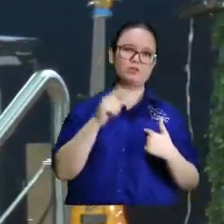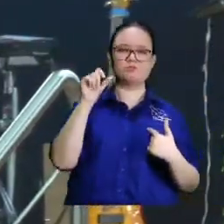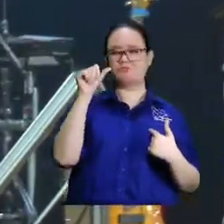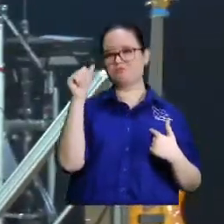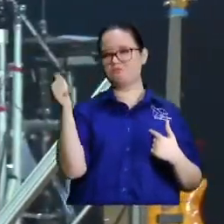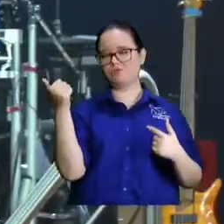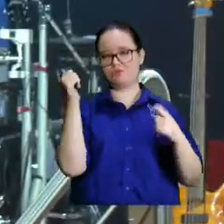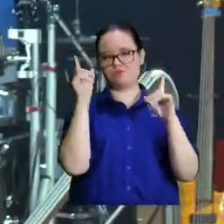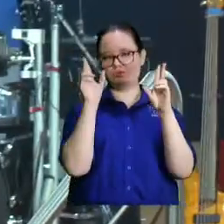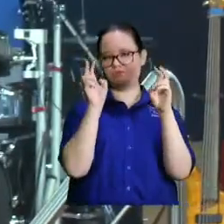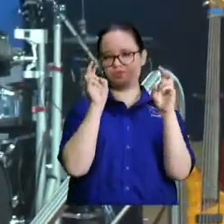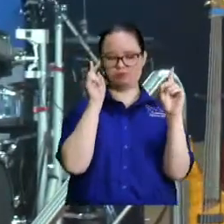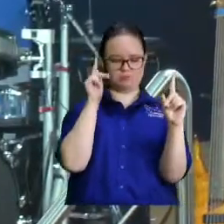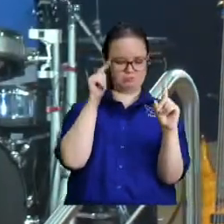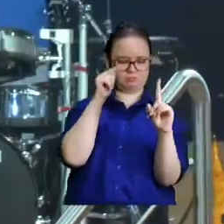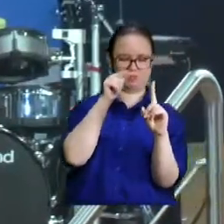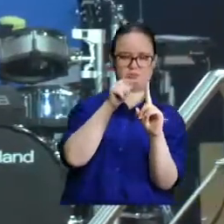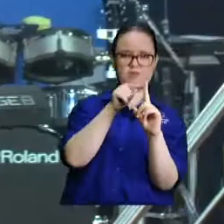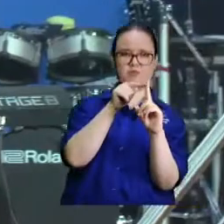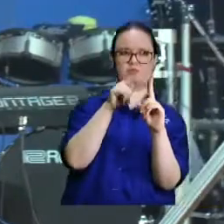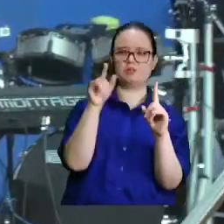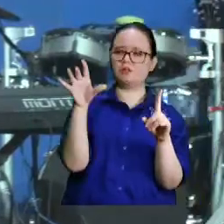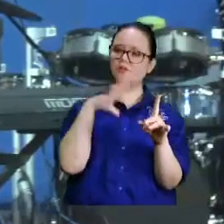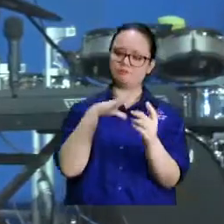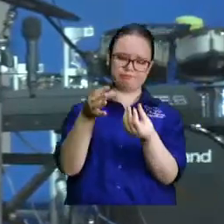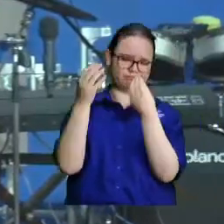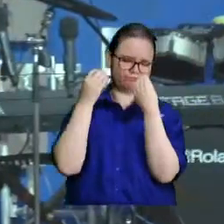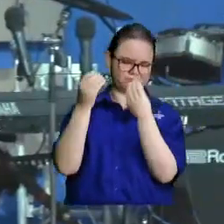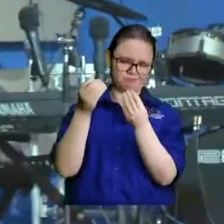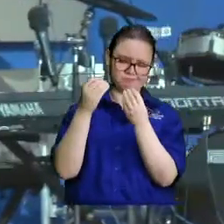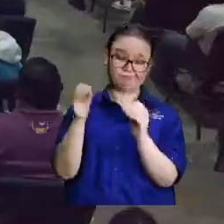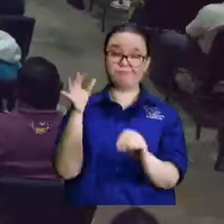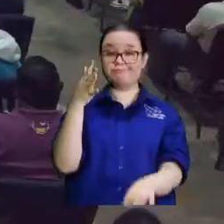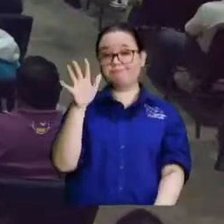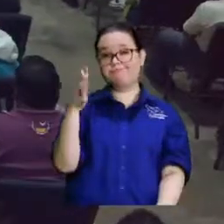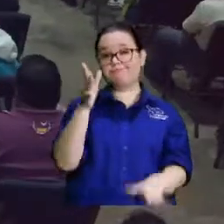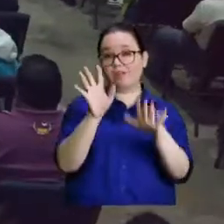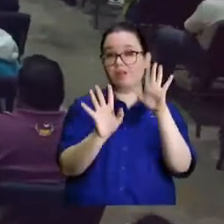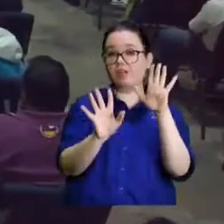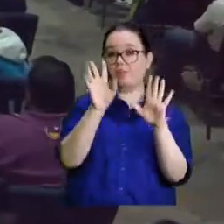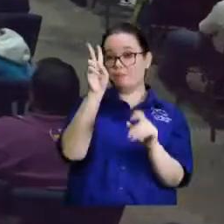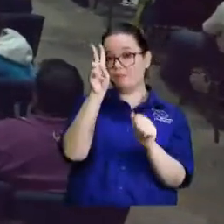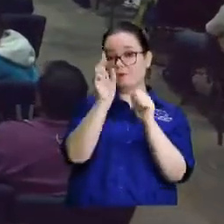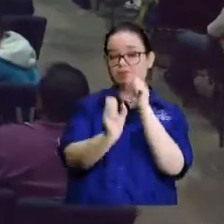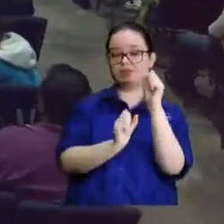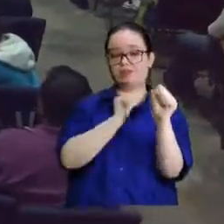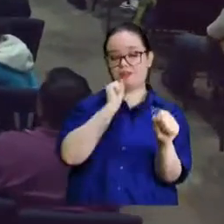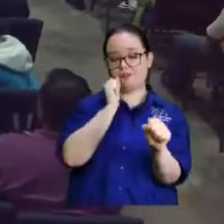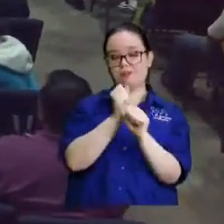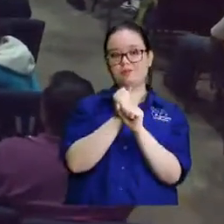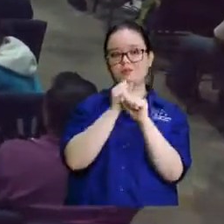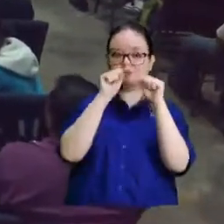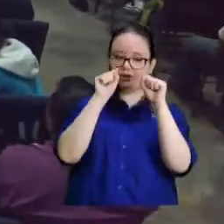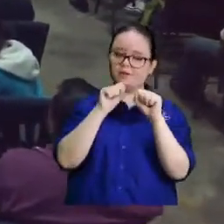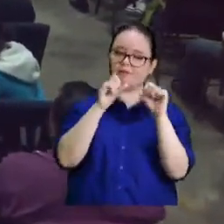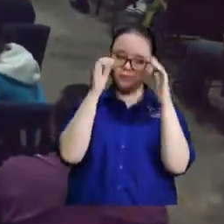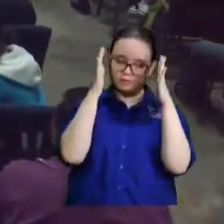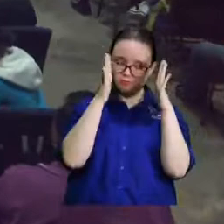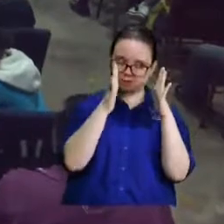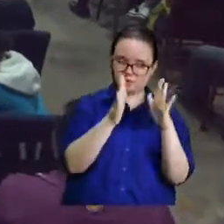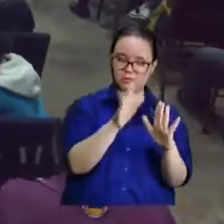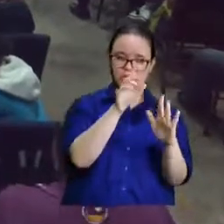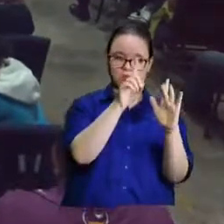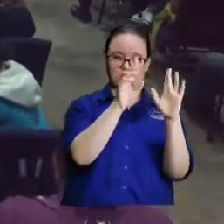para alguna otra especialización total que el cuate pasó estudiando como 12 años de su vida para poder atender a una persona